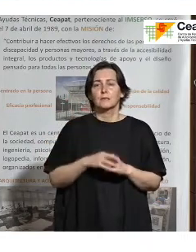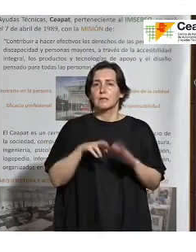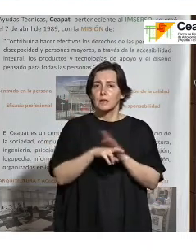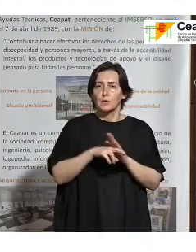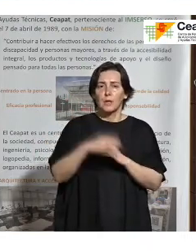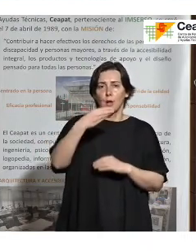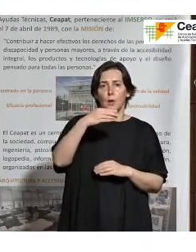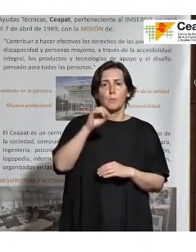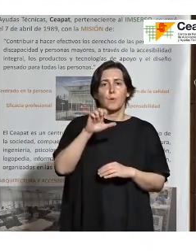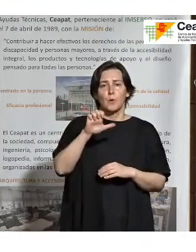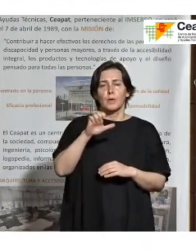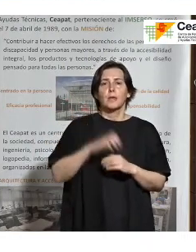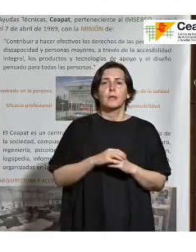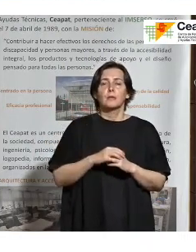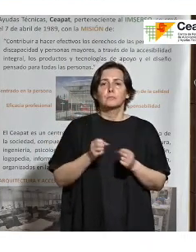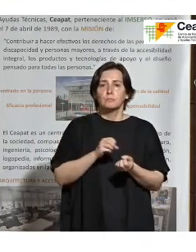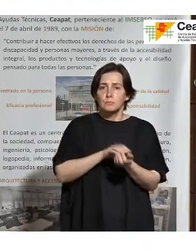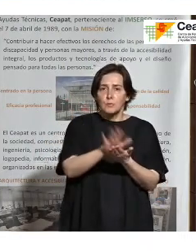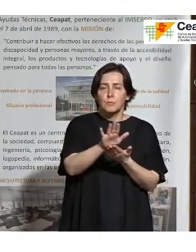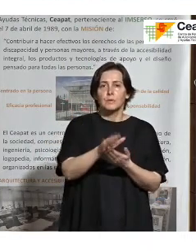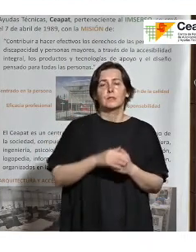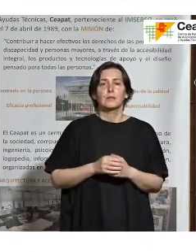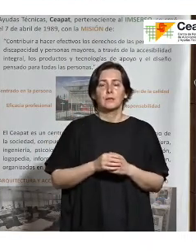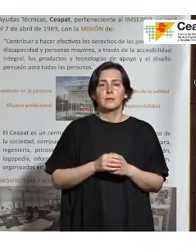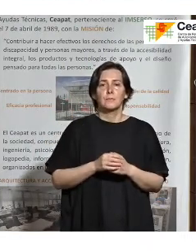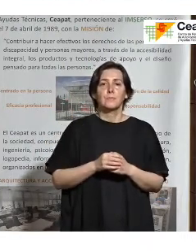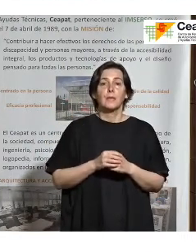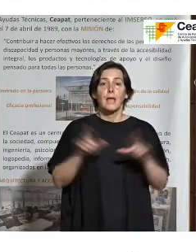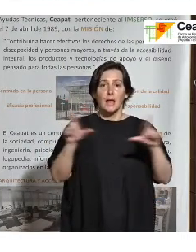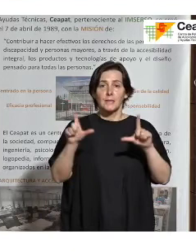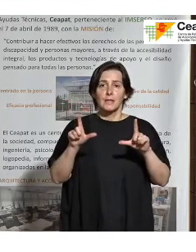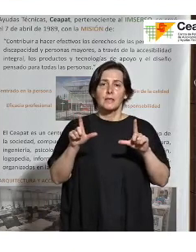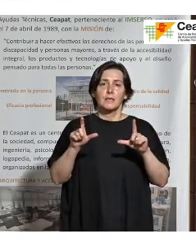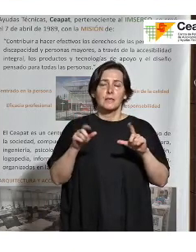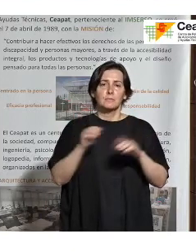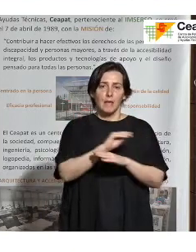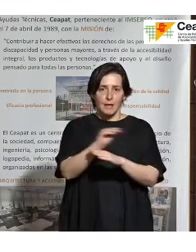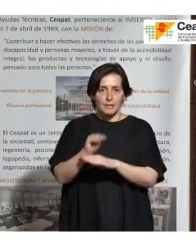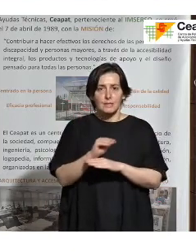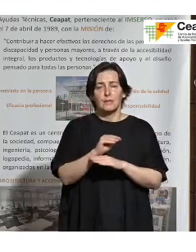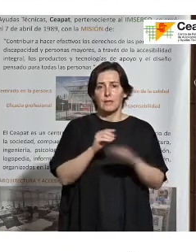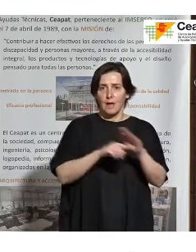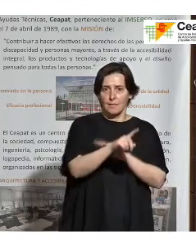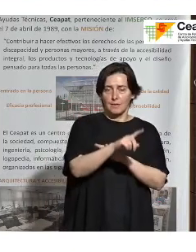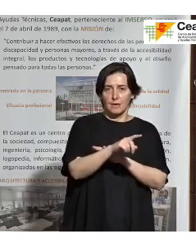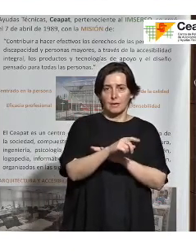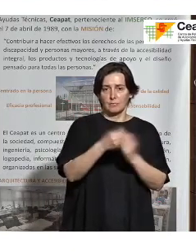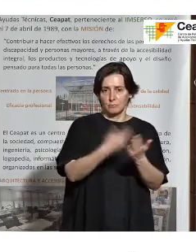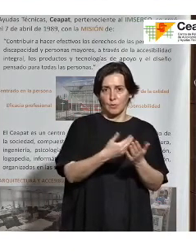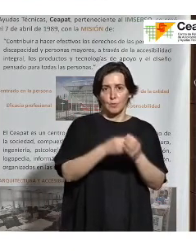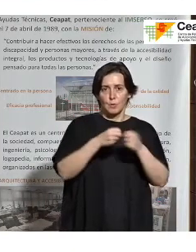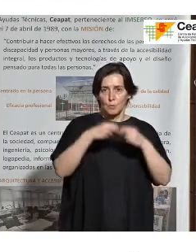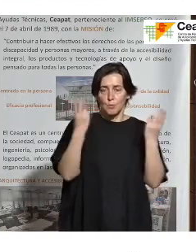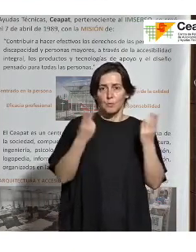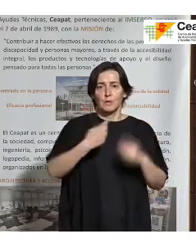el boletín oficial, se publicó qué consiste la teleasistencia avanzada. Lo tenéis, es un documento público. Y en la norma hemos